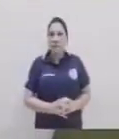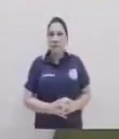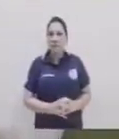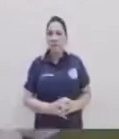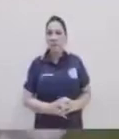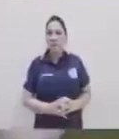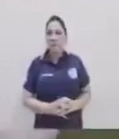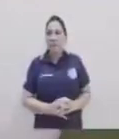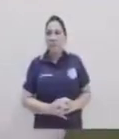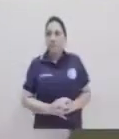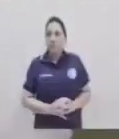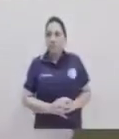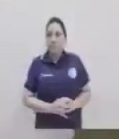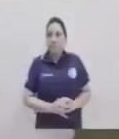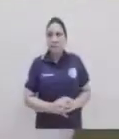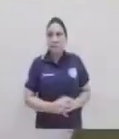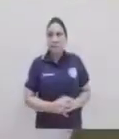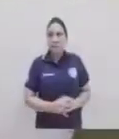exacto